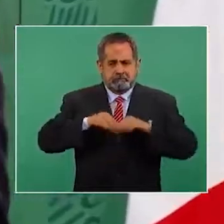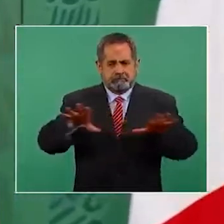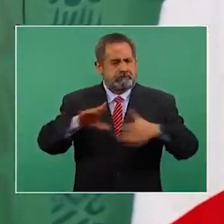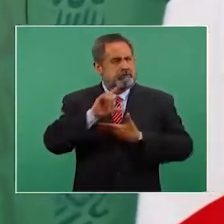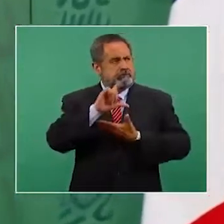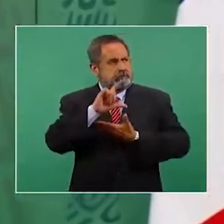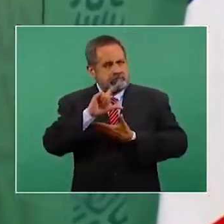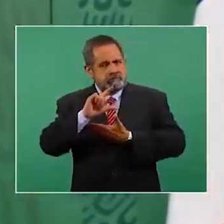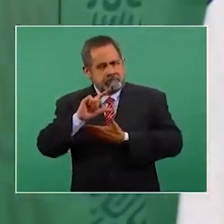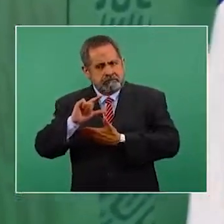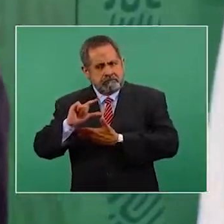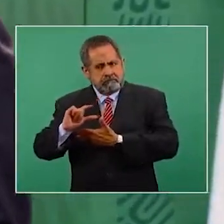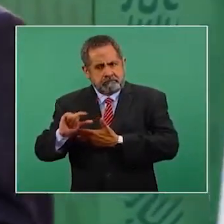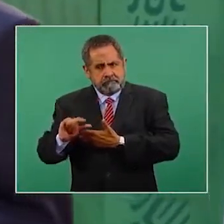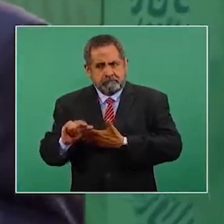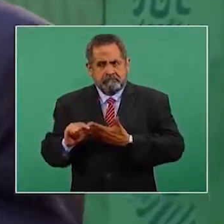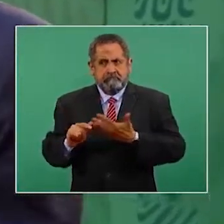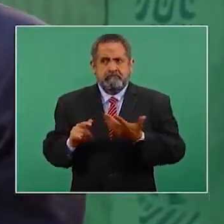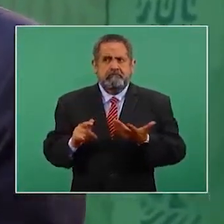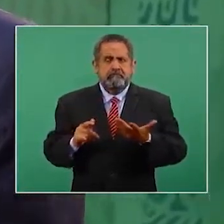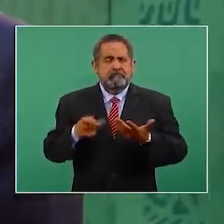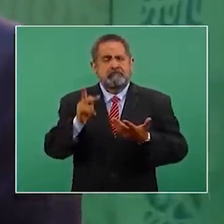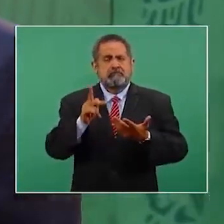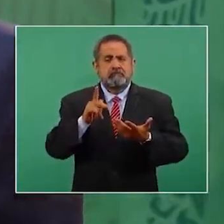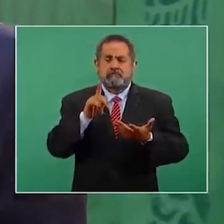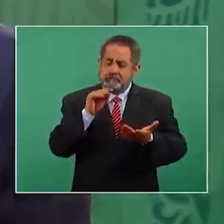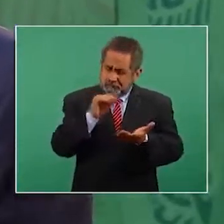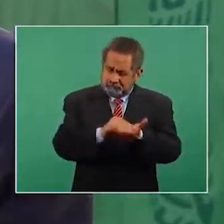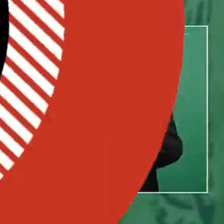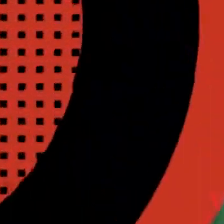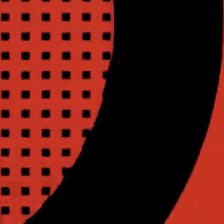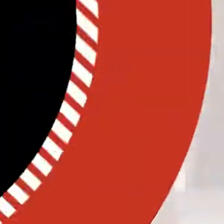hay pandemia.